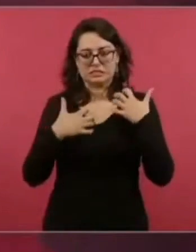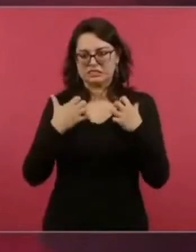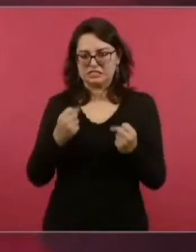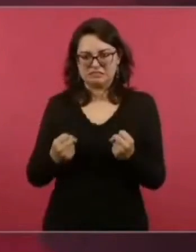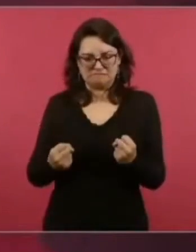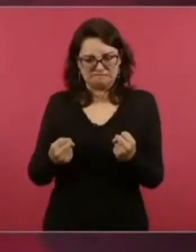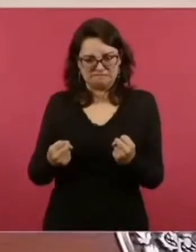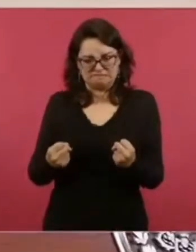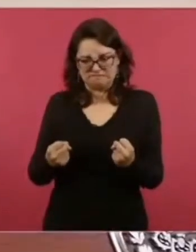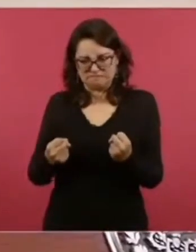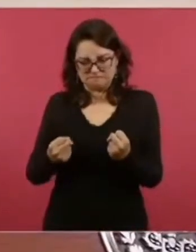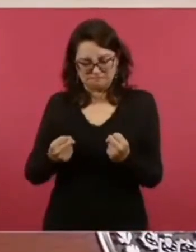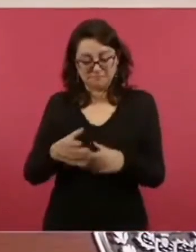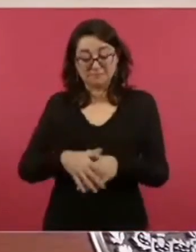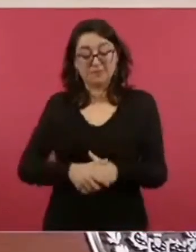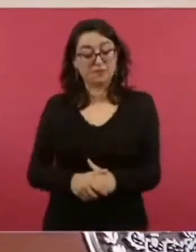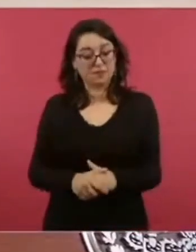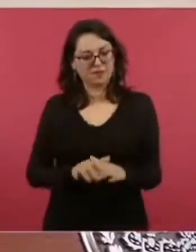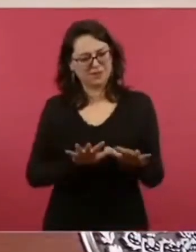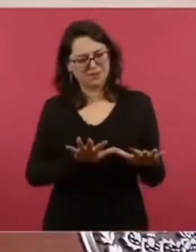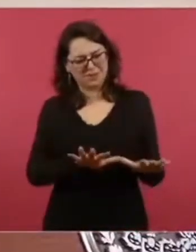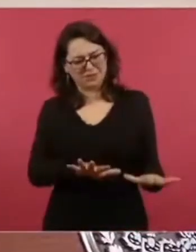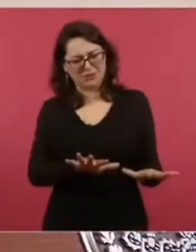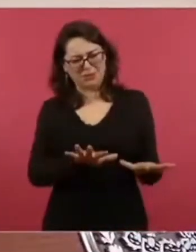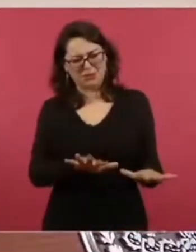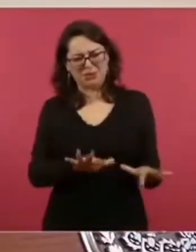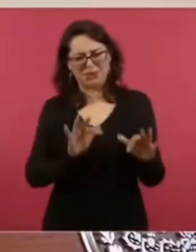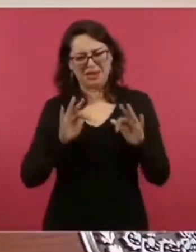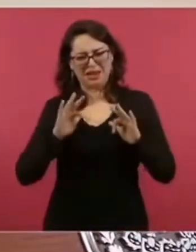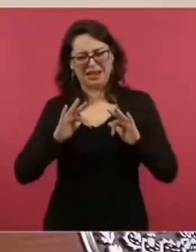enojadísimos, o tranquilos.